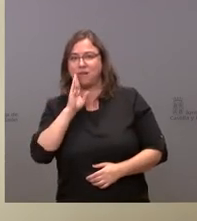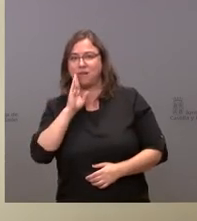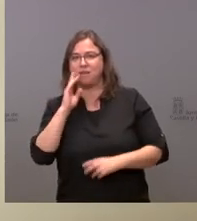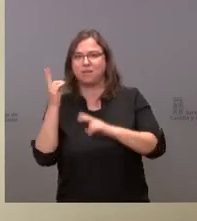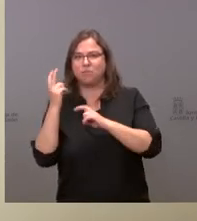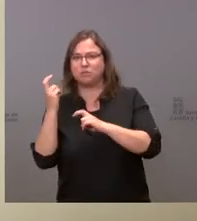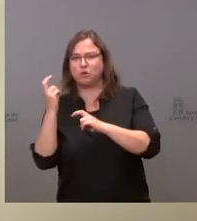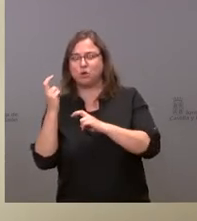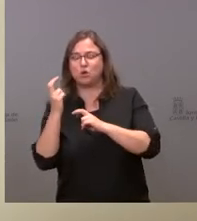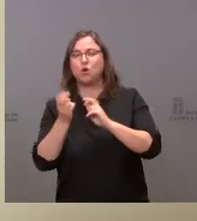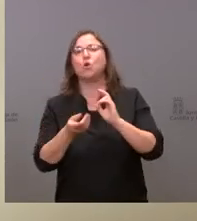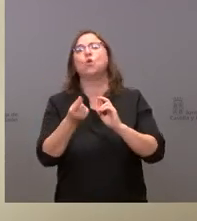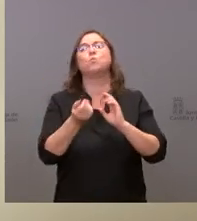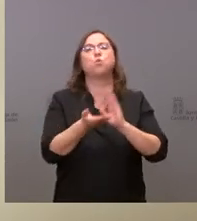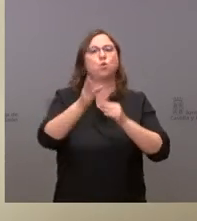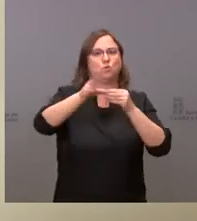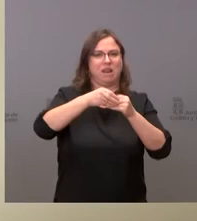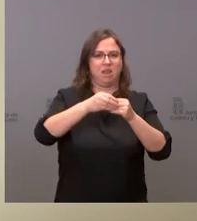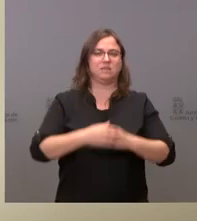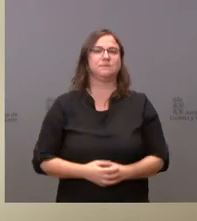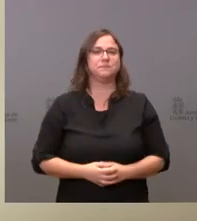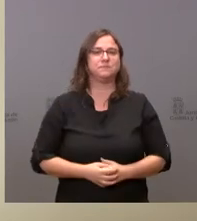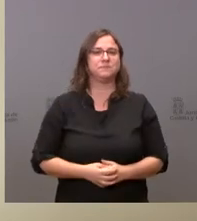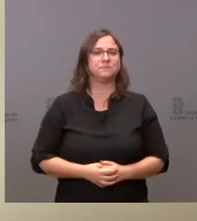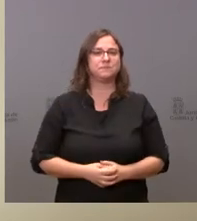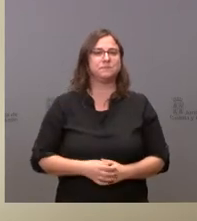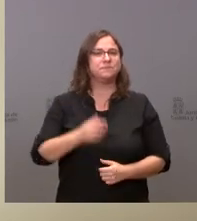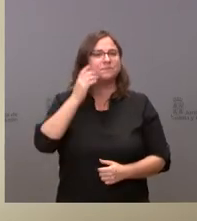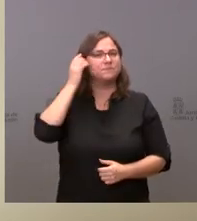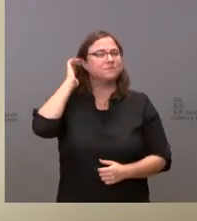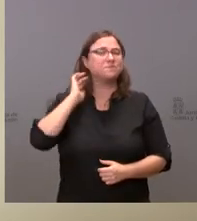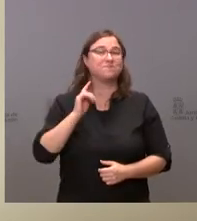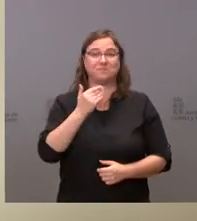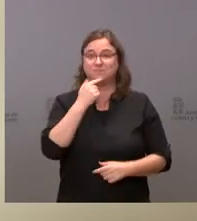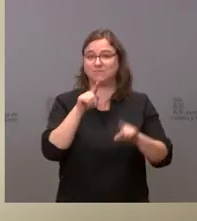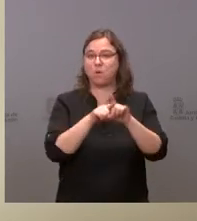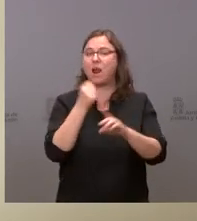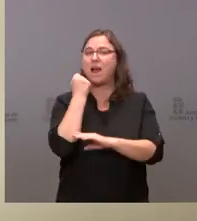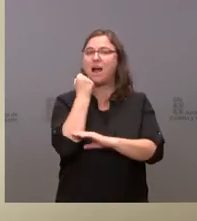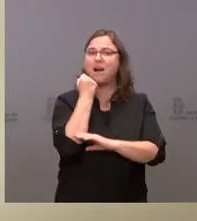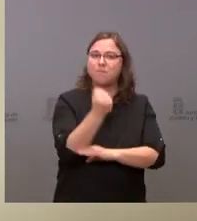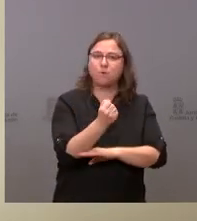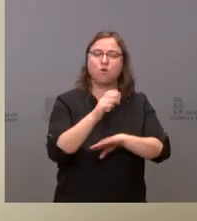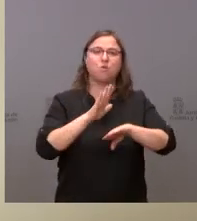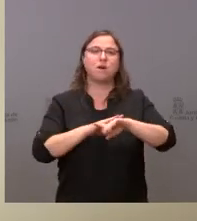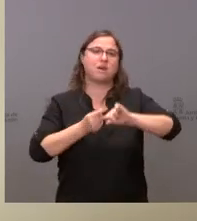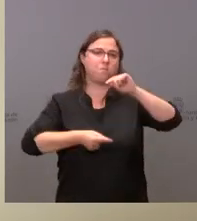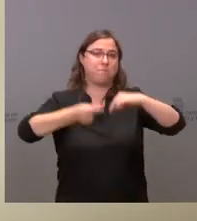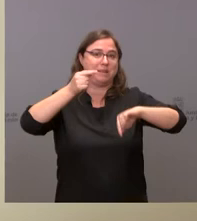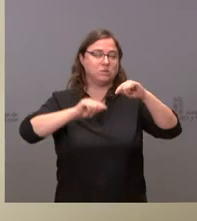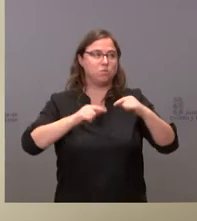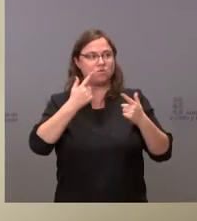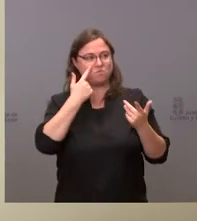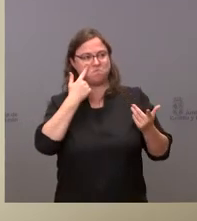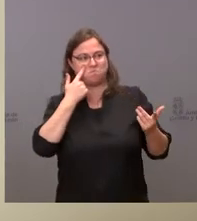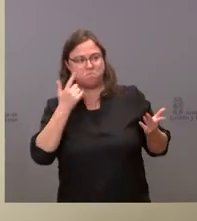plusvalías. Sobre el apoyo a los presupuestos, hombre, yo estoy